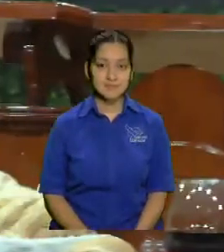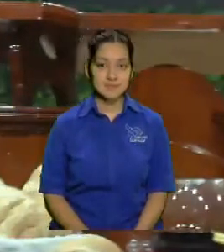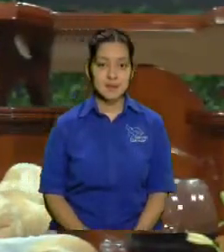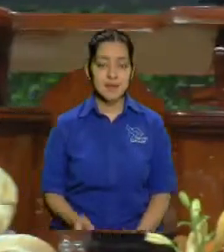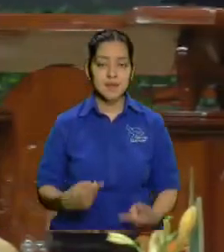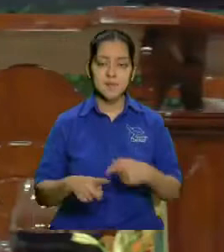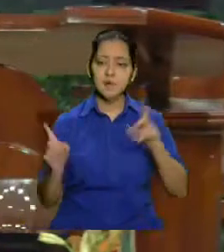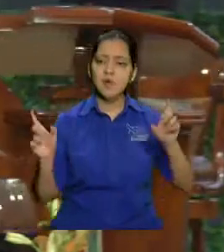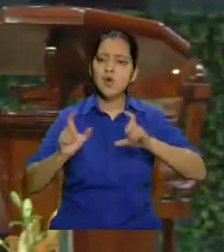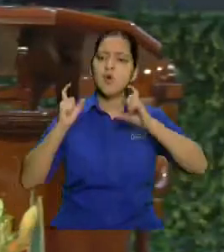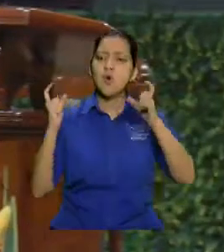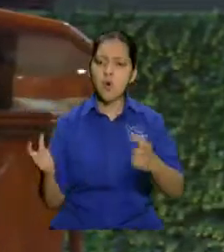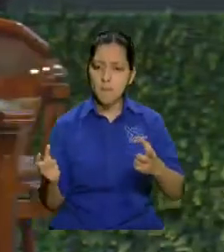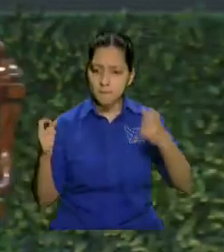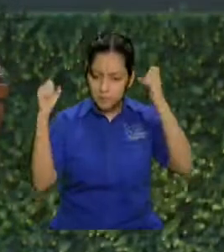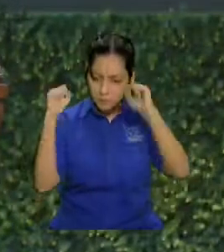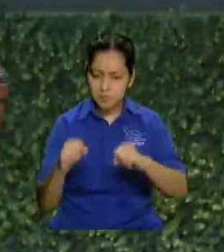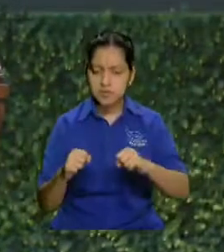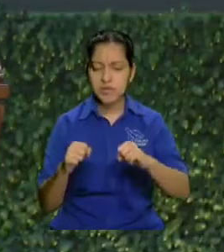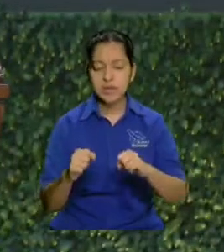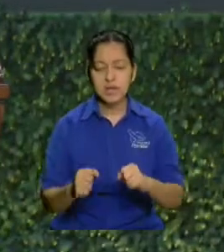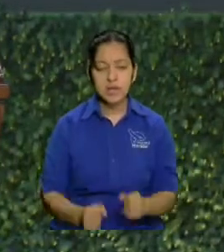pero cómo es posible en qué cabeza cabe